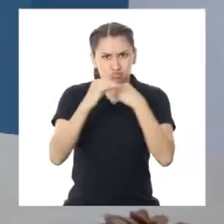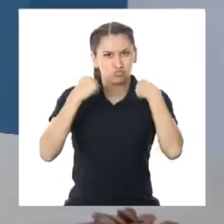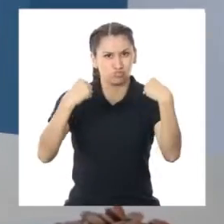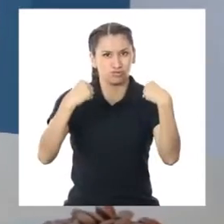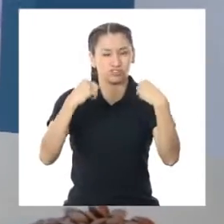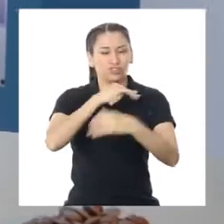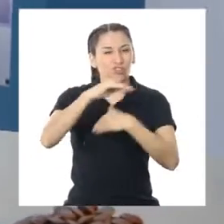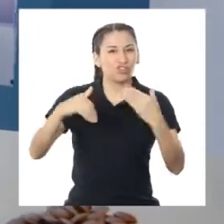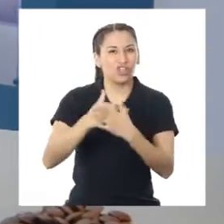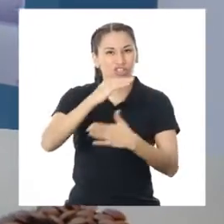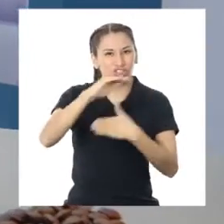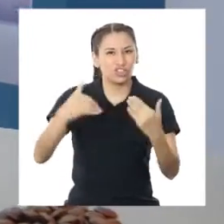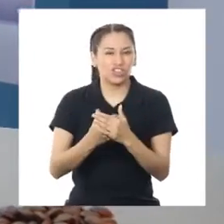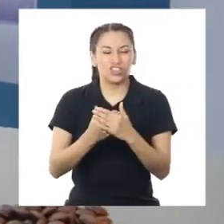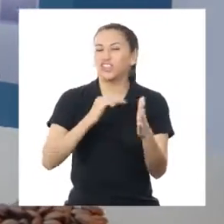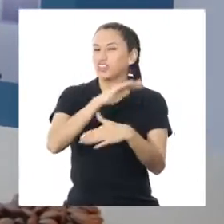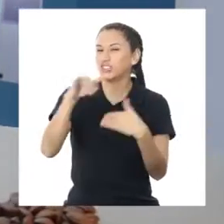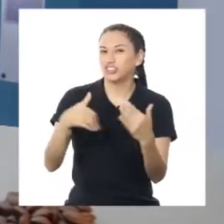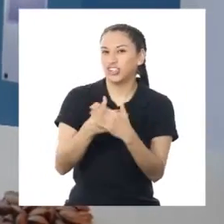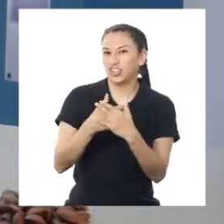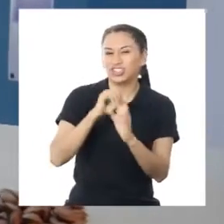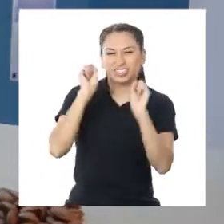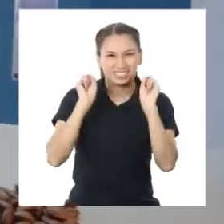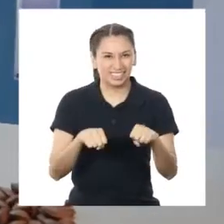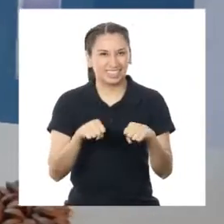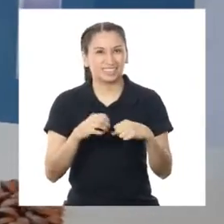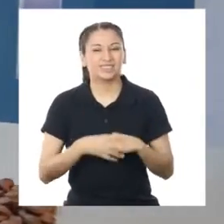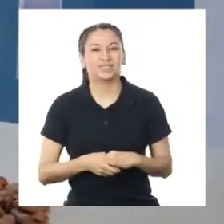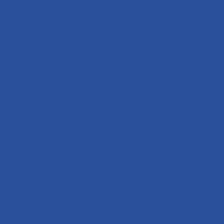Todo, todito, todo. Todo, todito, todo.